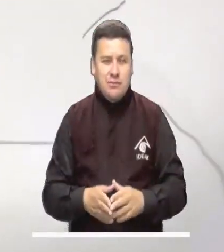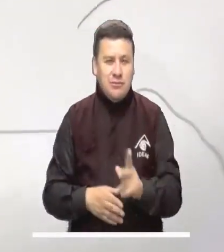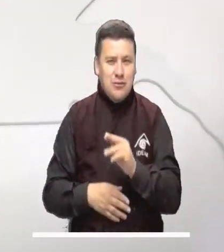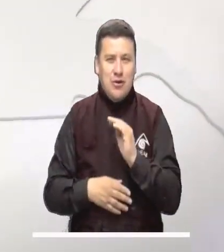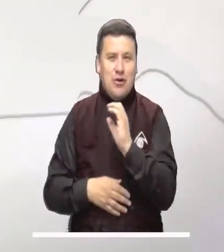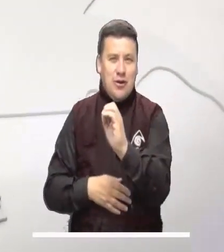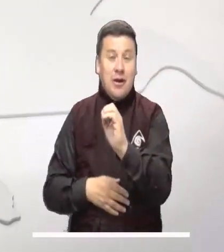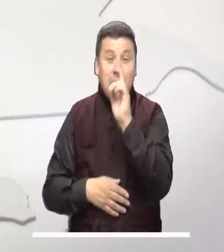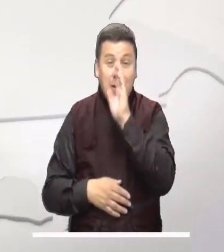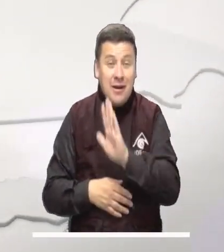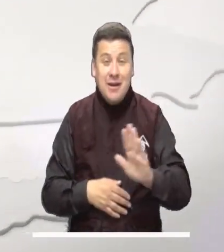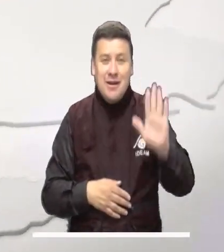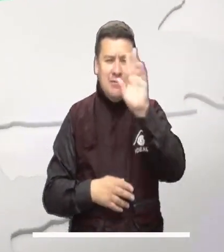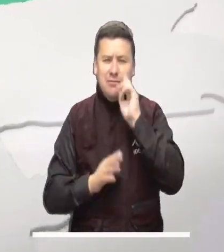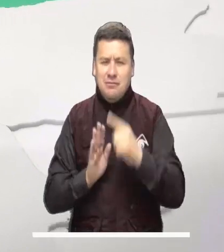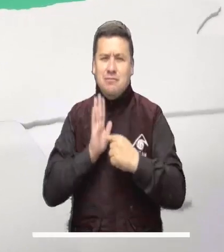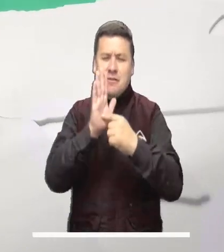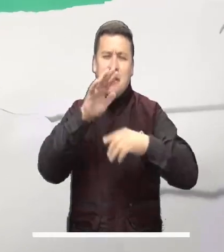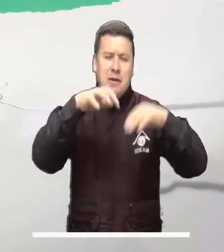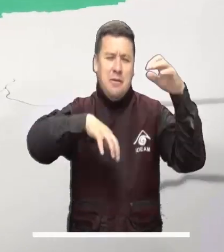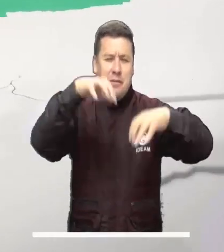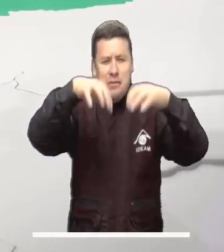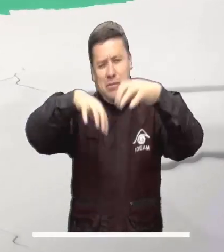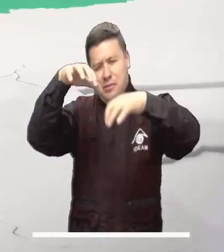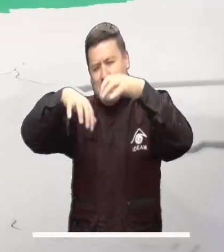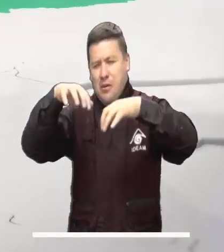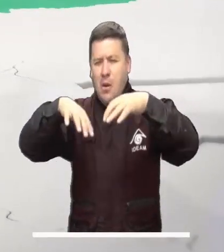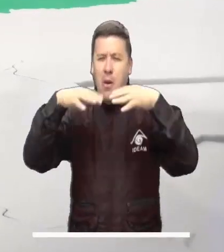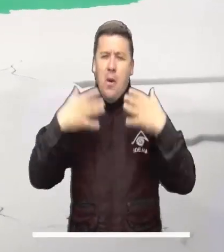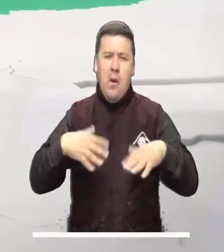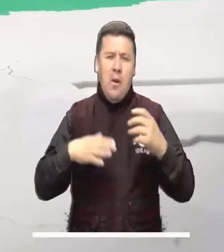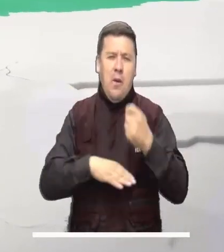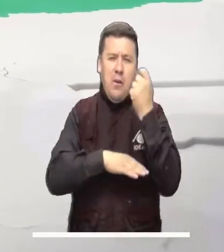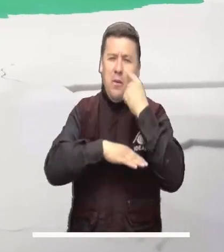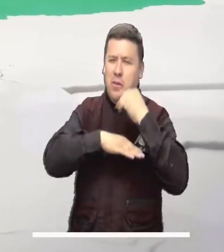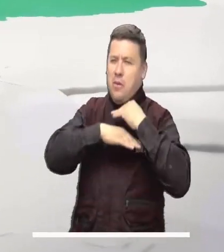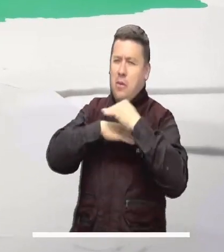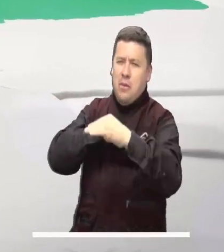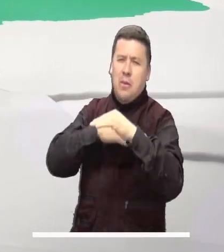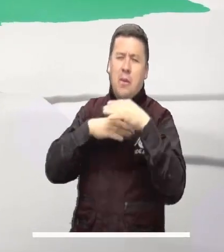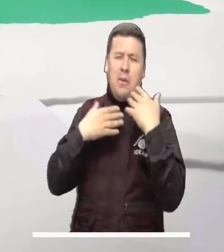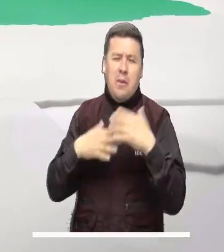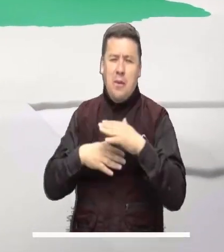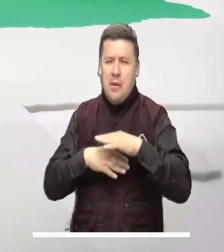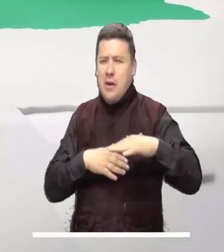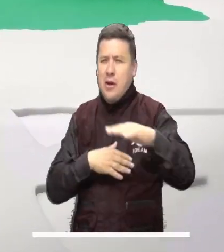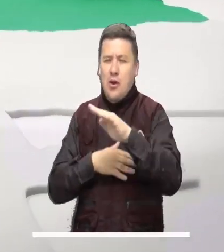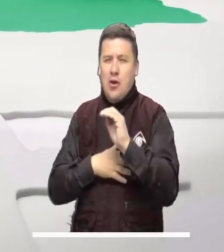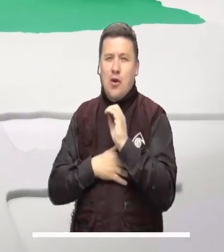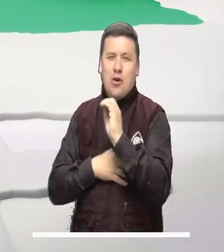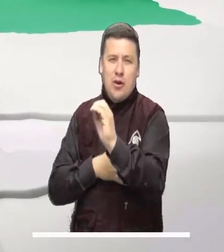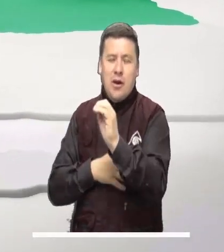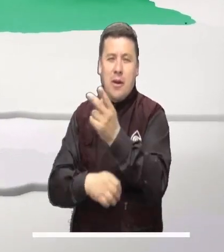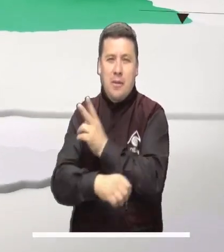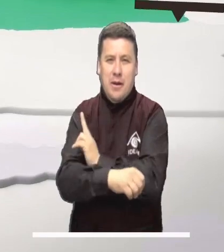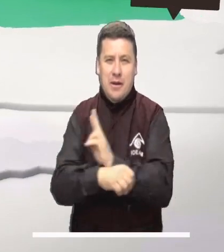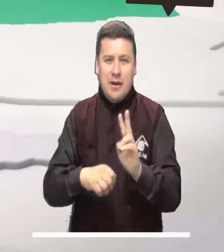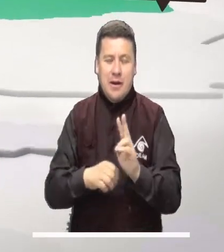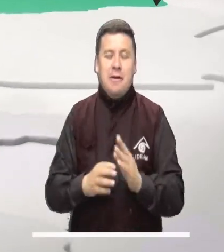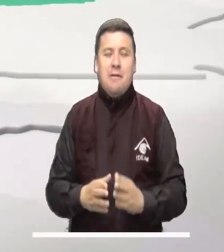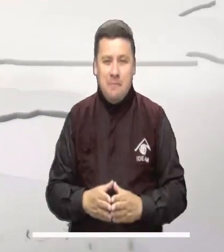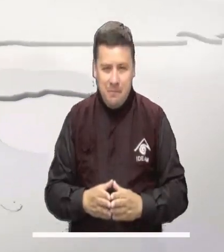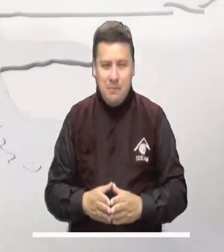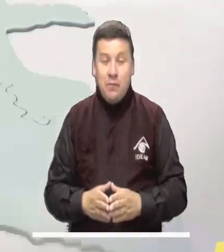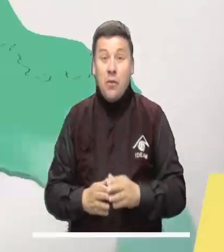de Boyacá. El oriente del territorio nacional puede presentar lluvias moderadas y cielo mayormente nublado sobre sectores del